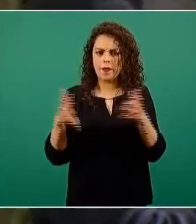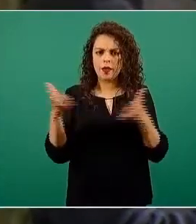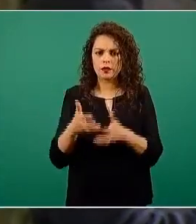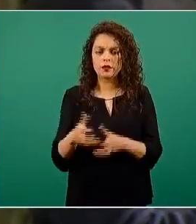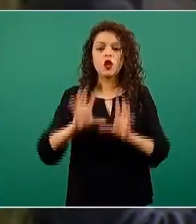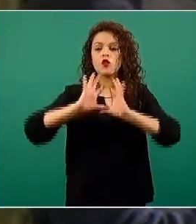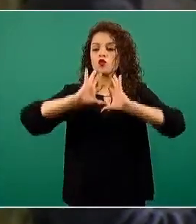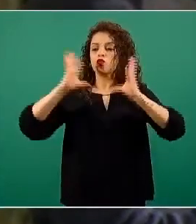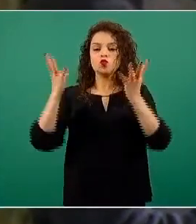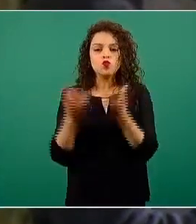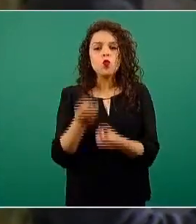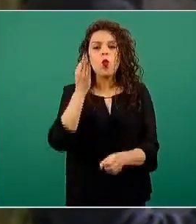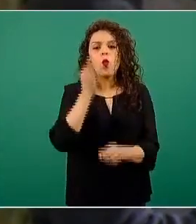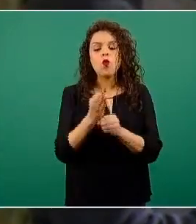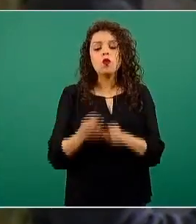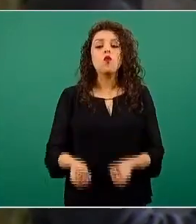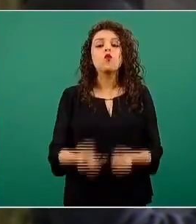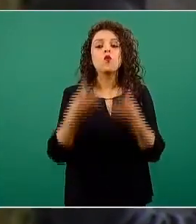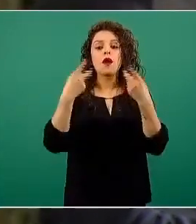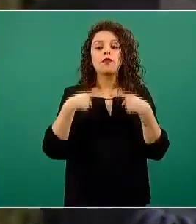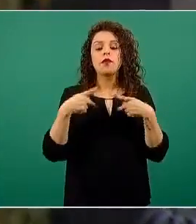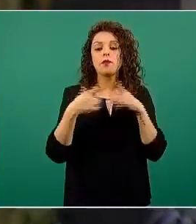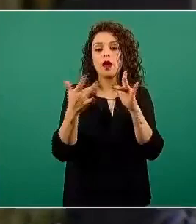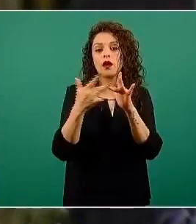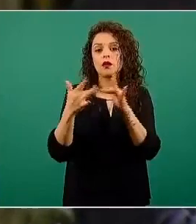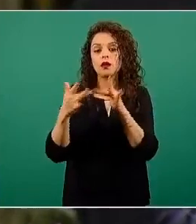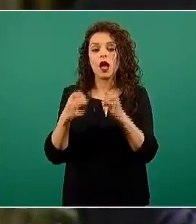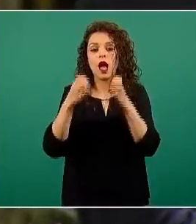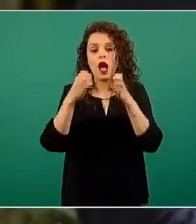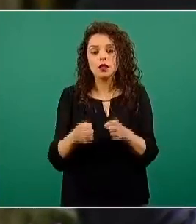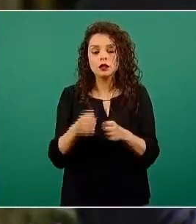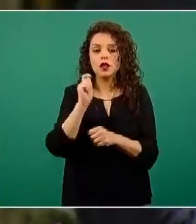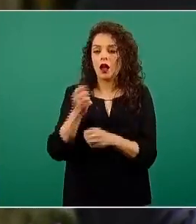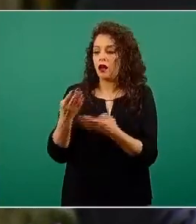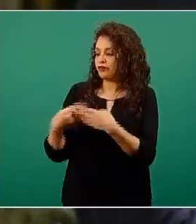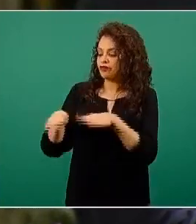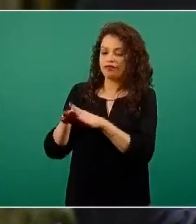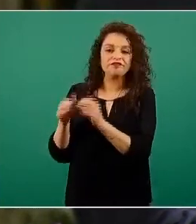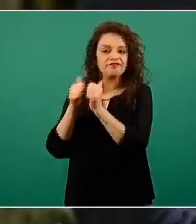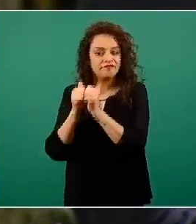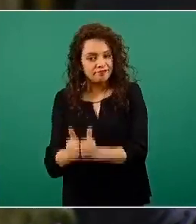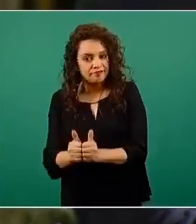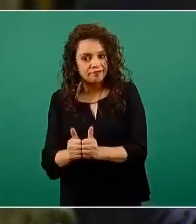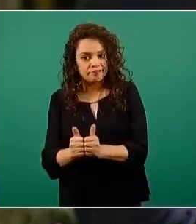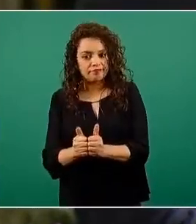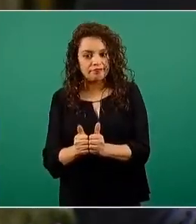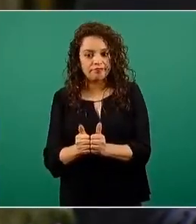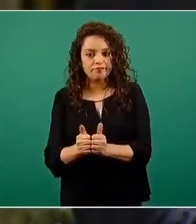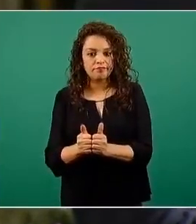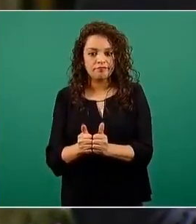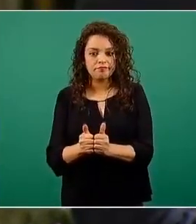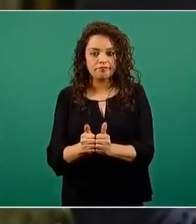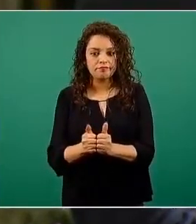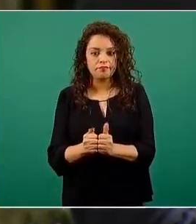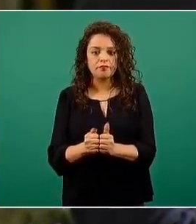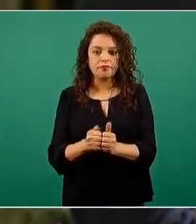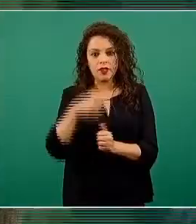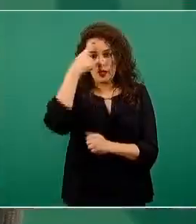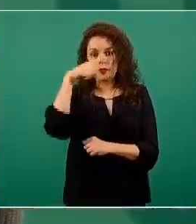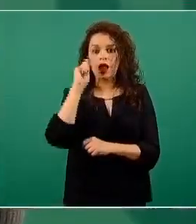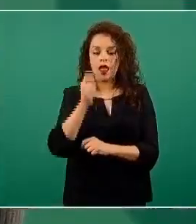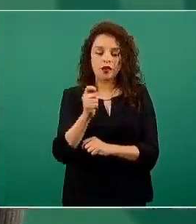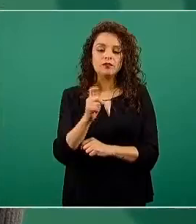ahorita están en esta situación de resguardo por una cuestión de protocolo?